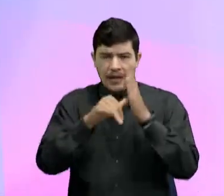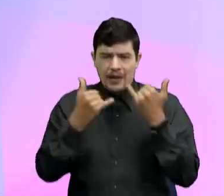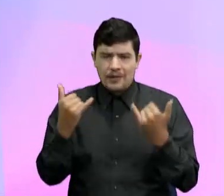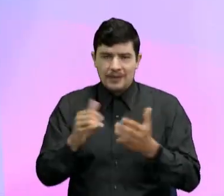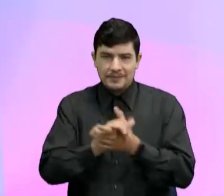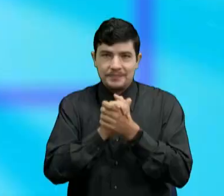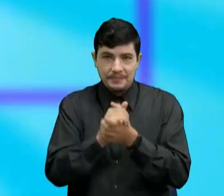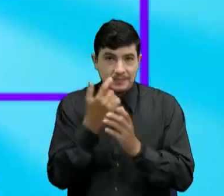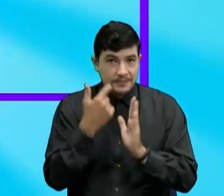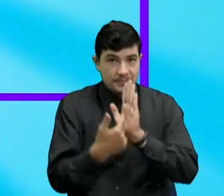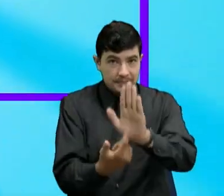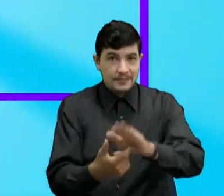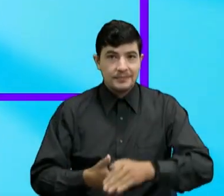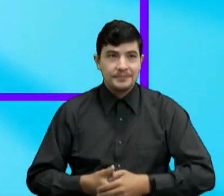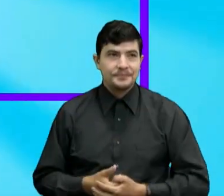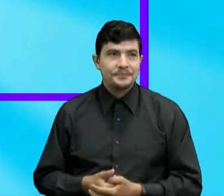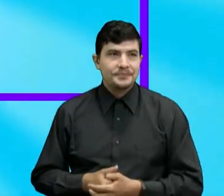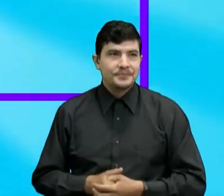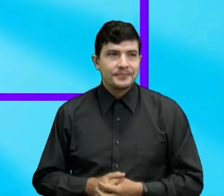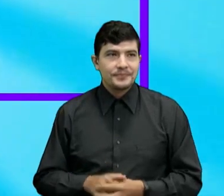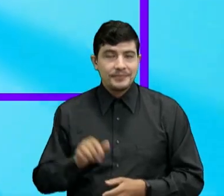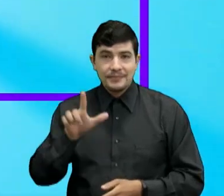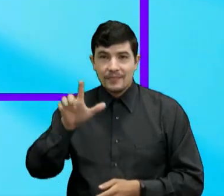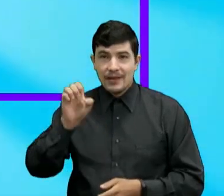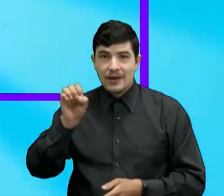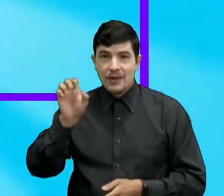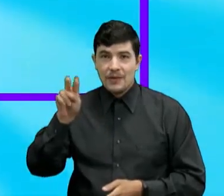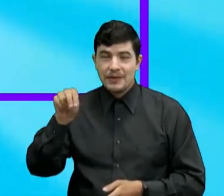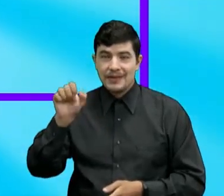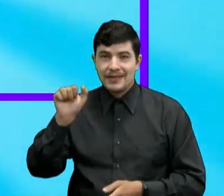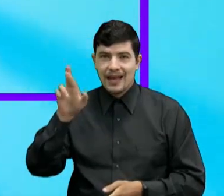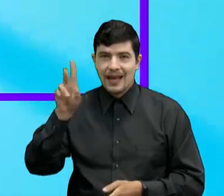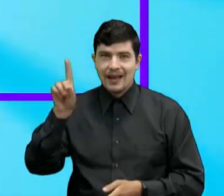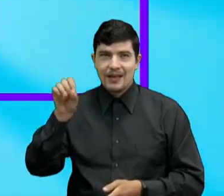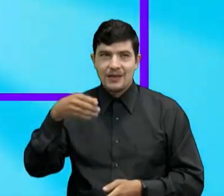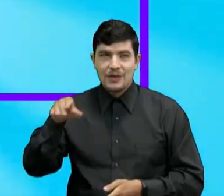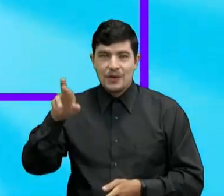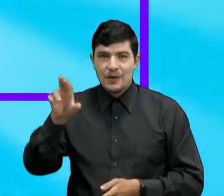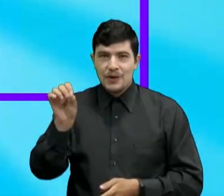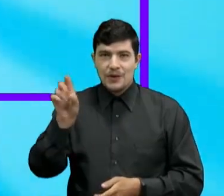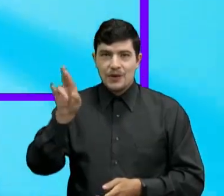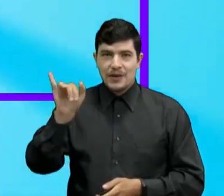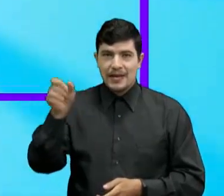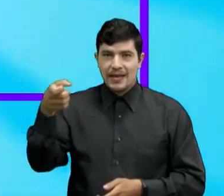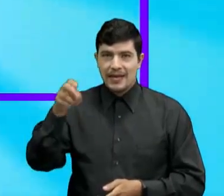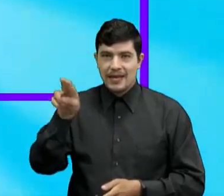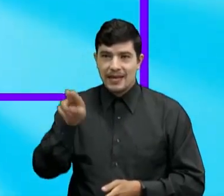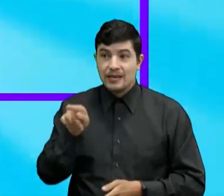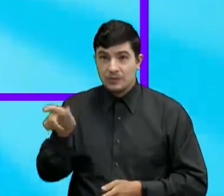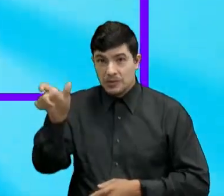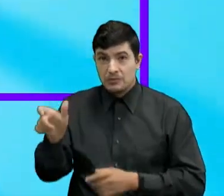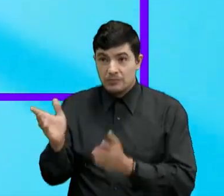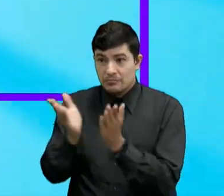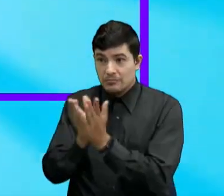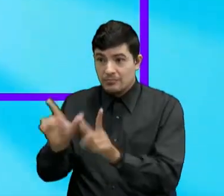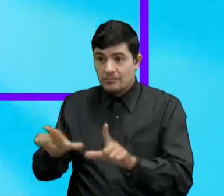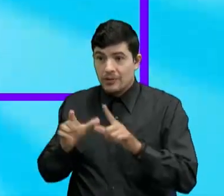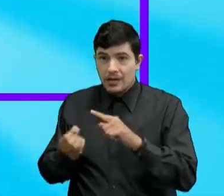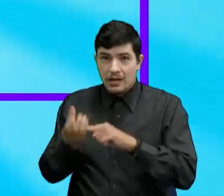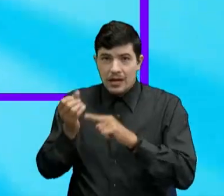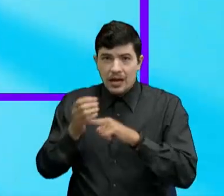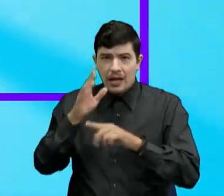se las presento Leonardo Rodríguez Gras Normalista superior Con énfasis en humanístico